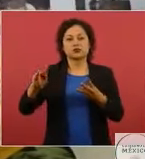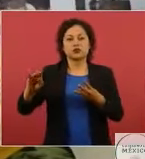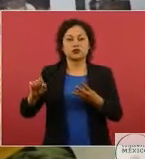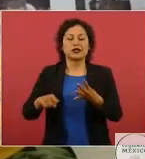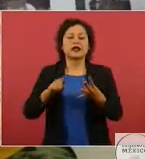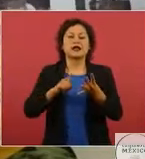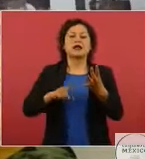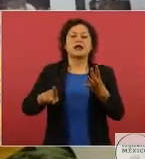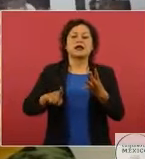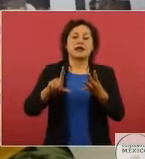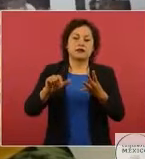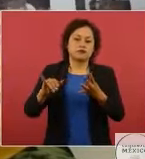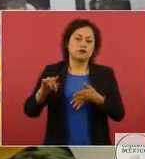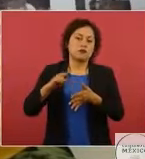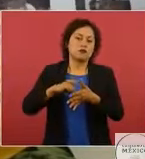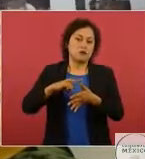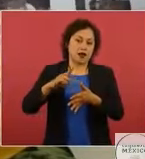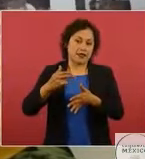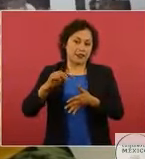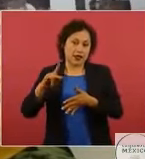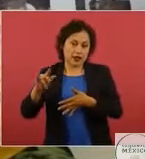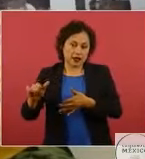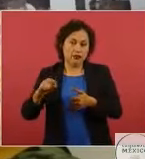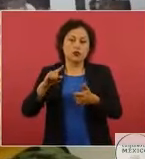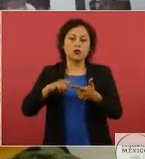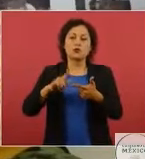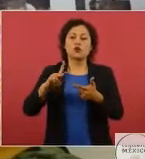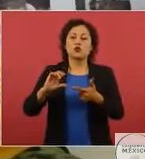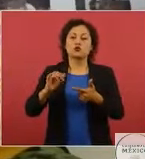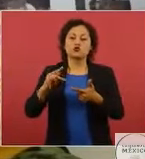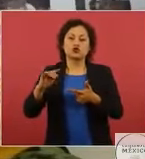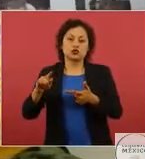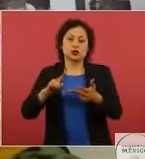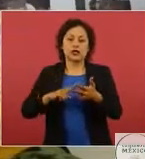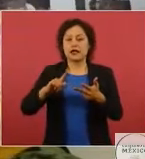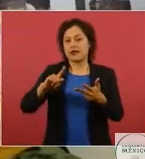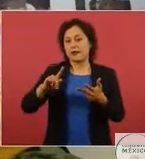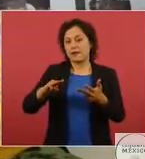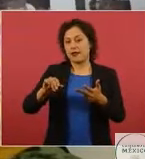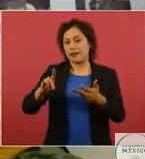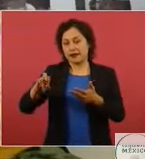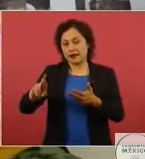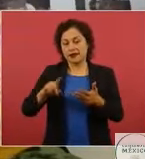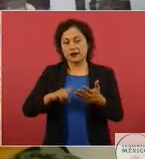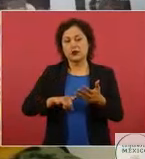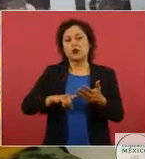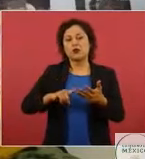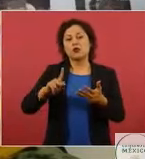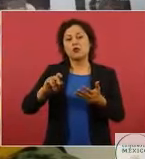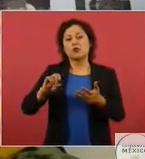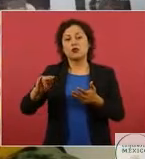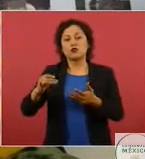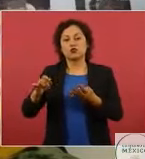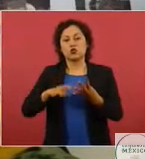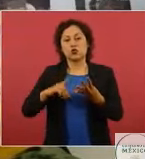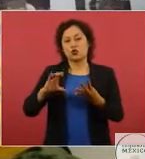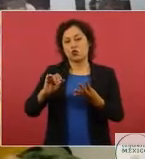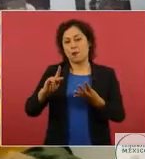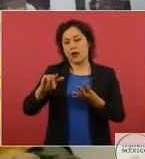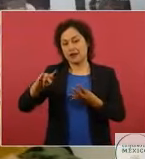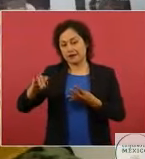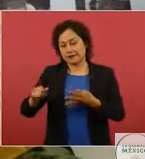El Limón, Pluma Hidalgo, San Pedro Pochutla, Derramadero, Bajos de Coyul, Copalita,